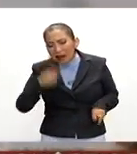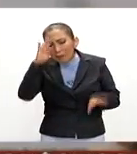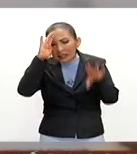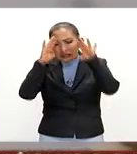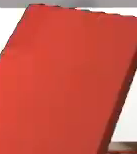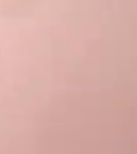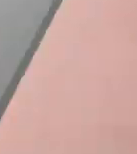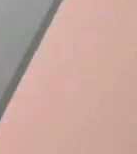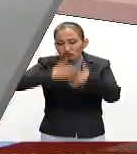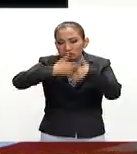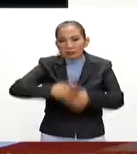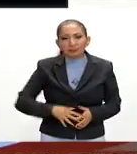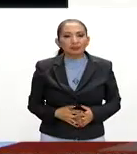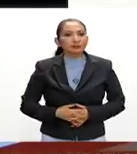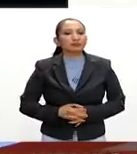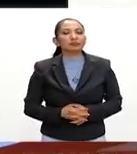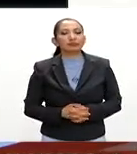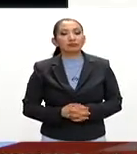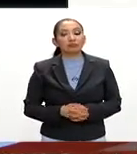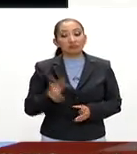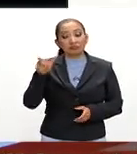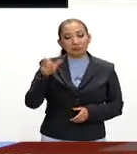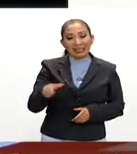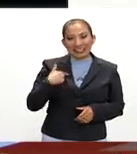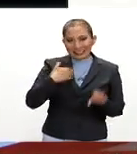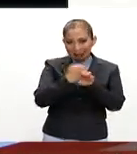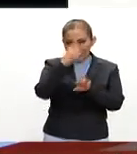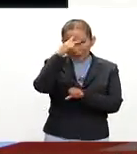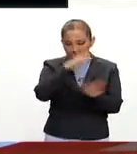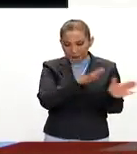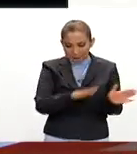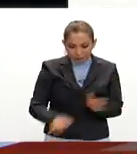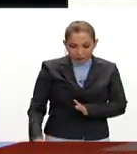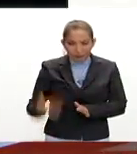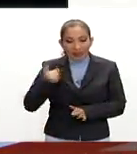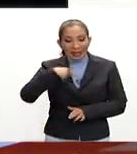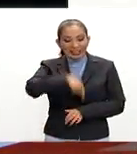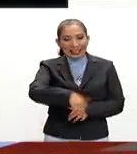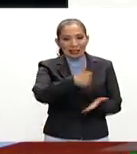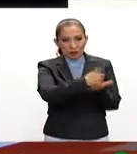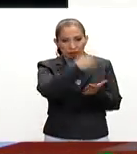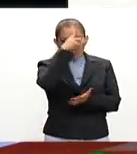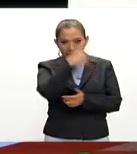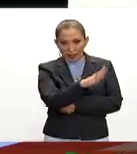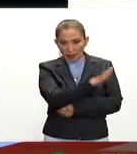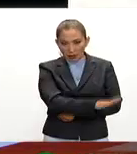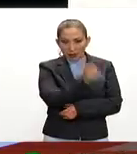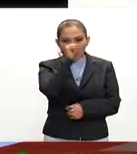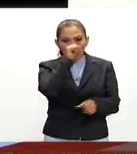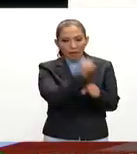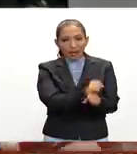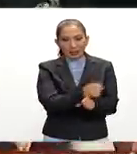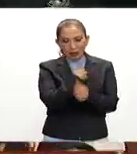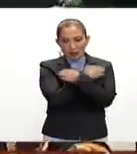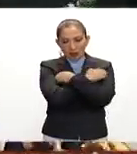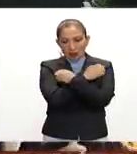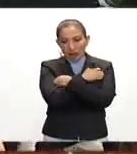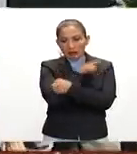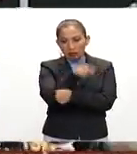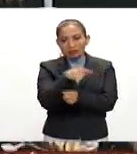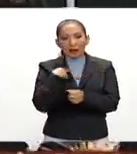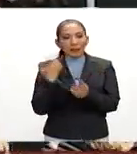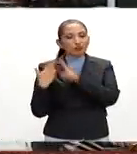pensar. Es un acto en el Estado de México en la capital del país en la Ciudad de México el secretario Nuño Mayer